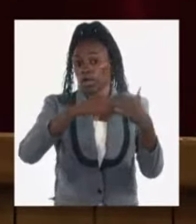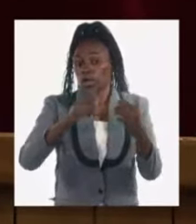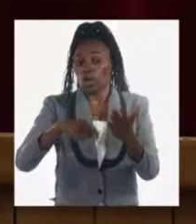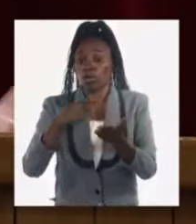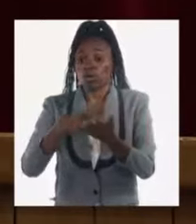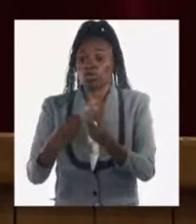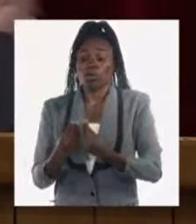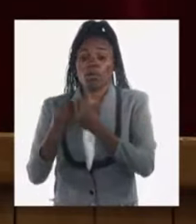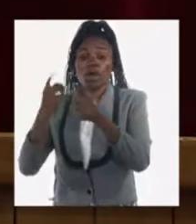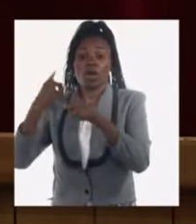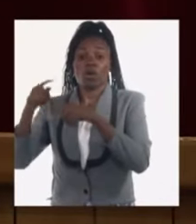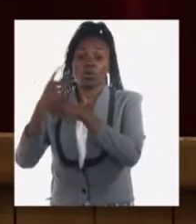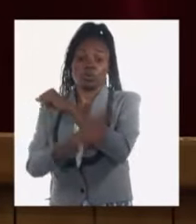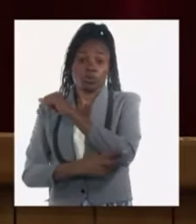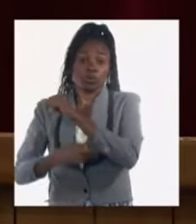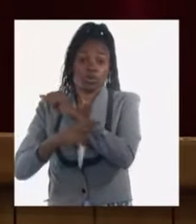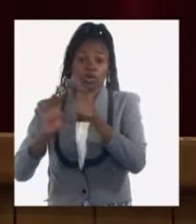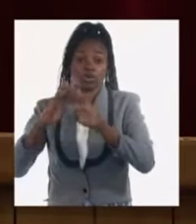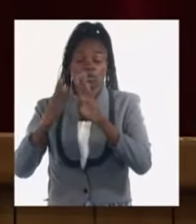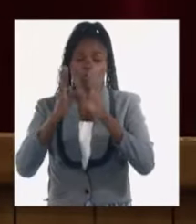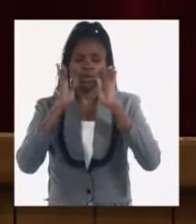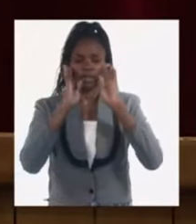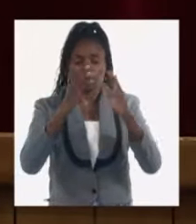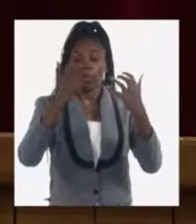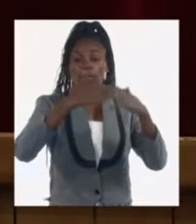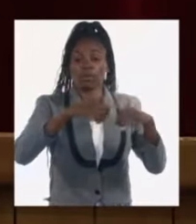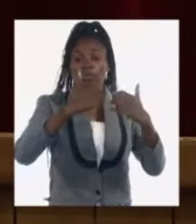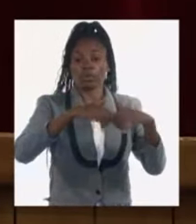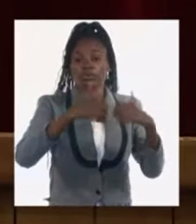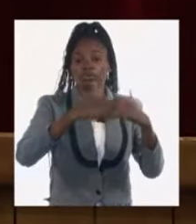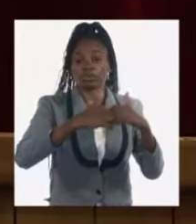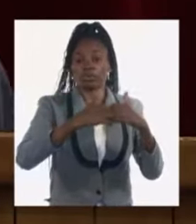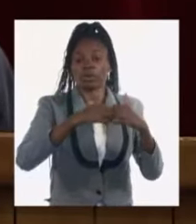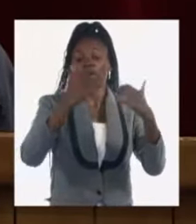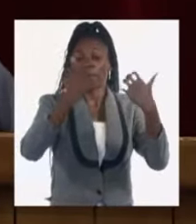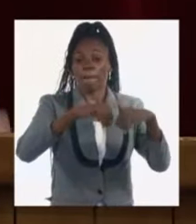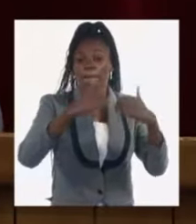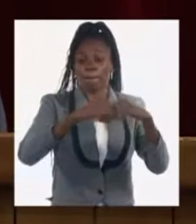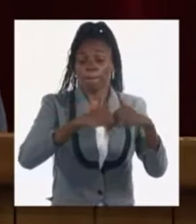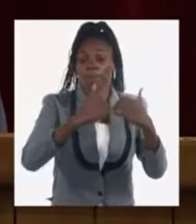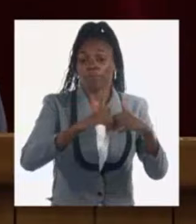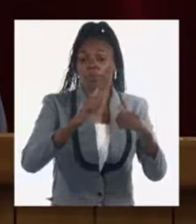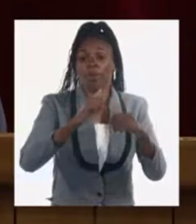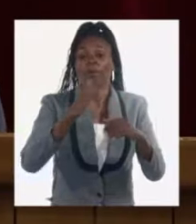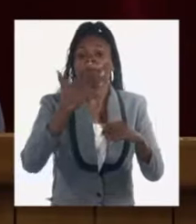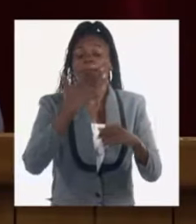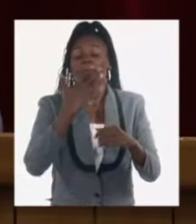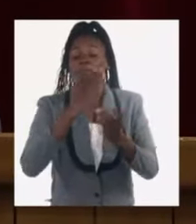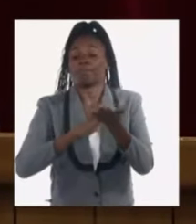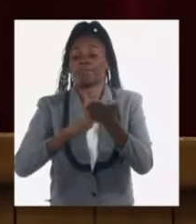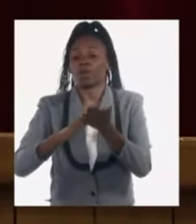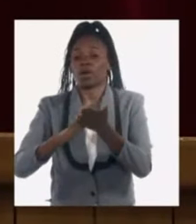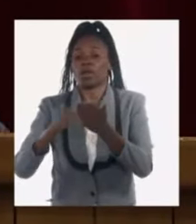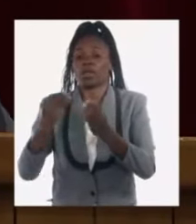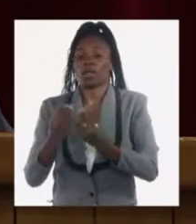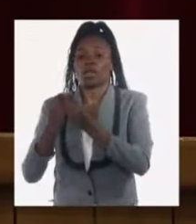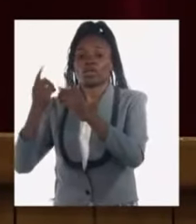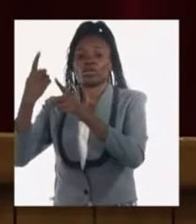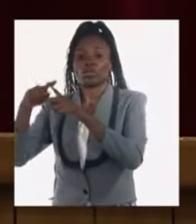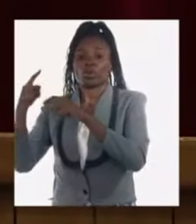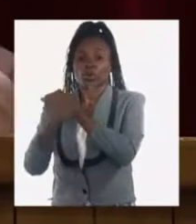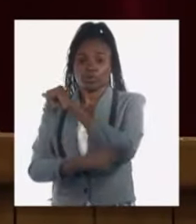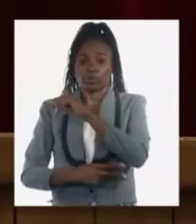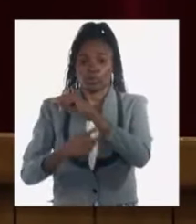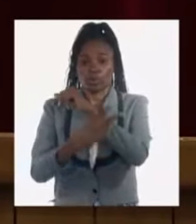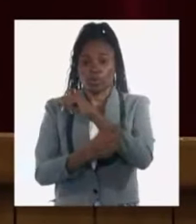compensar y por lo tanto todo el enfoque está en la producción hay que producir para satisfacer la economía porque la economía